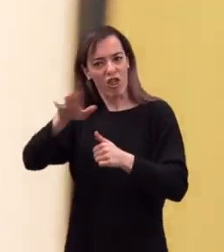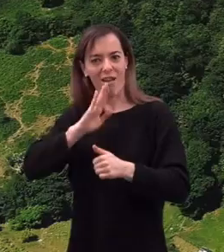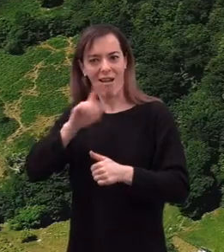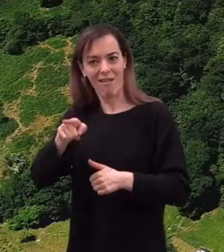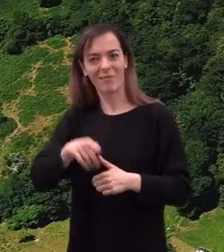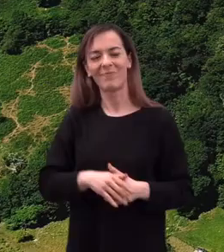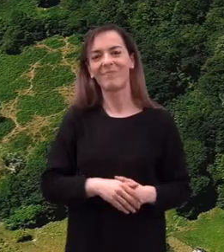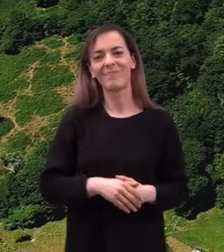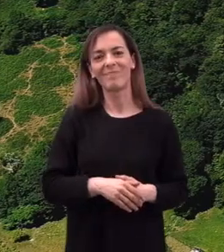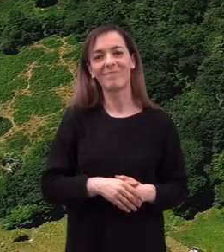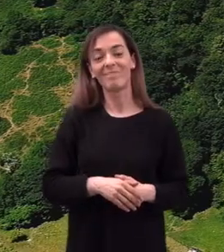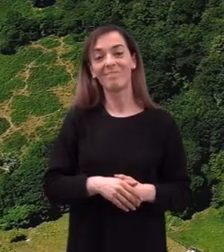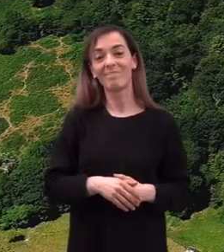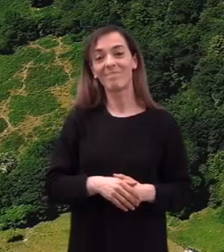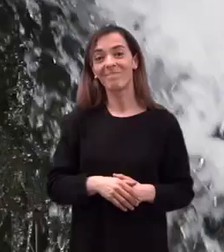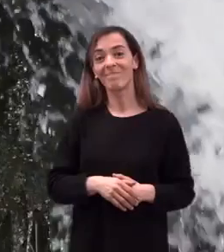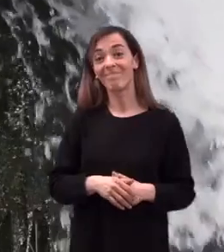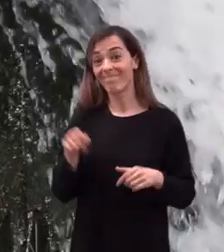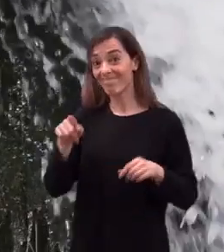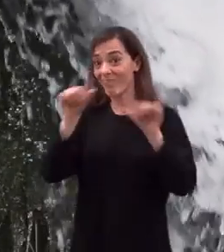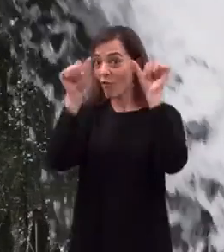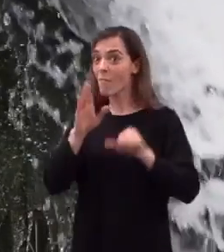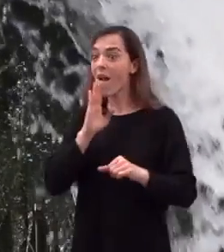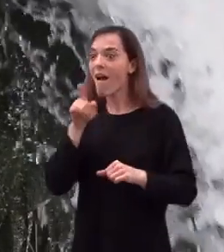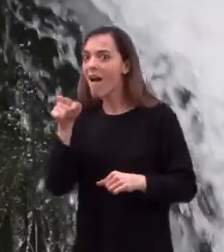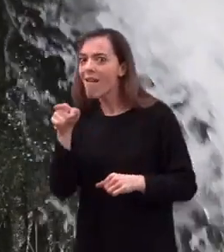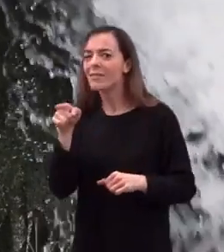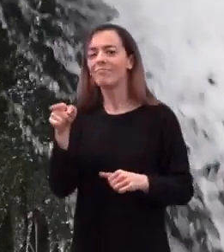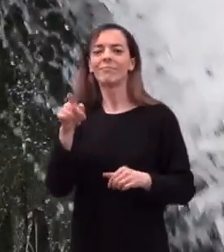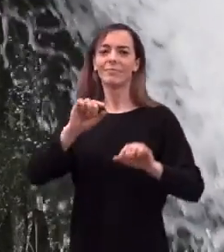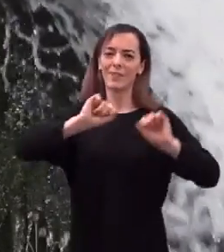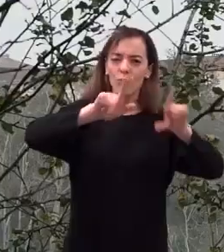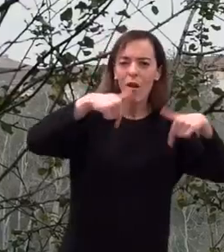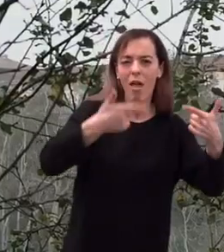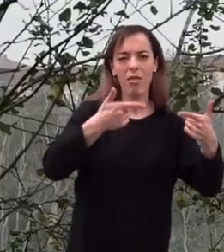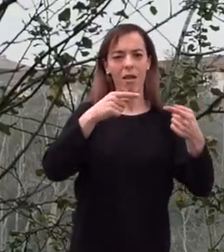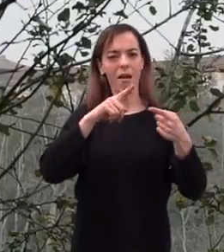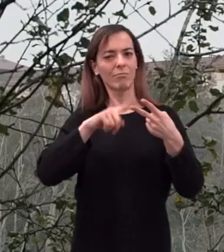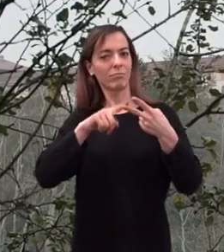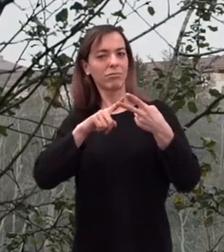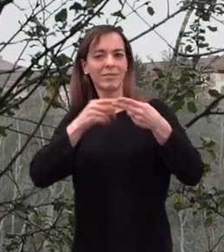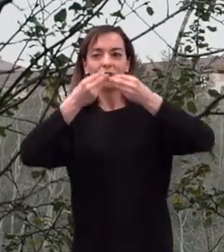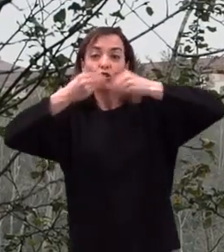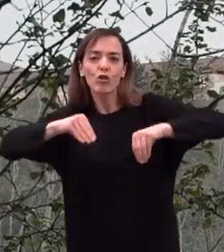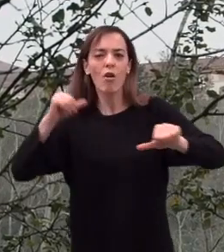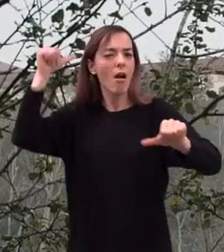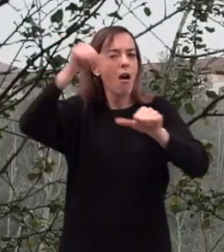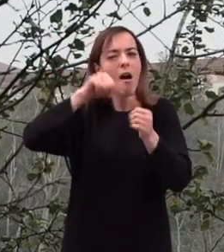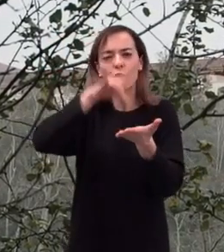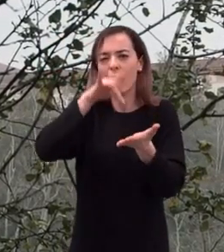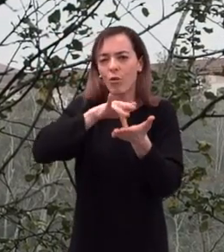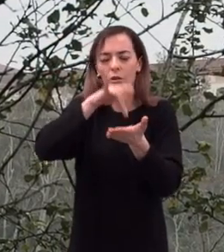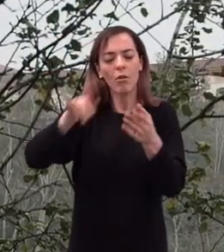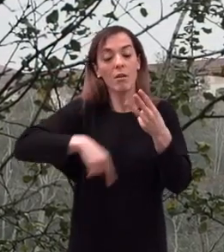De esta forma, la naturaleza, los acontecimientos históricos y la